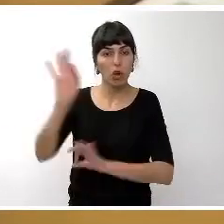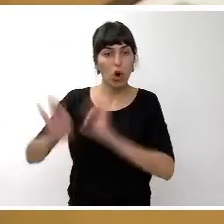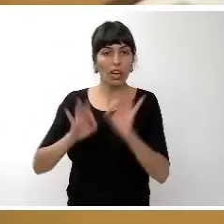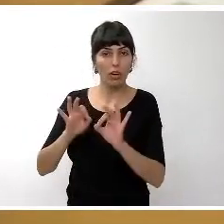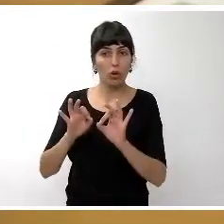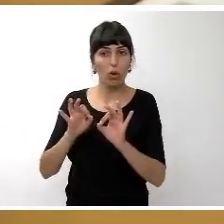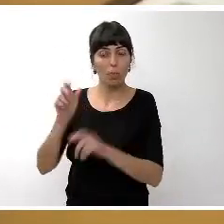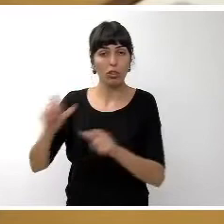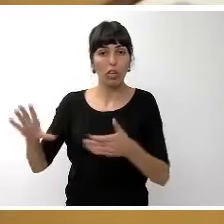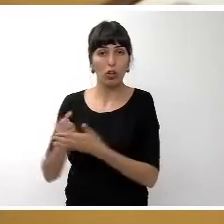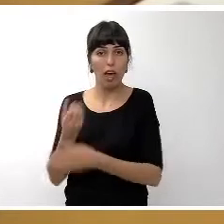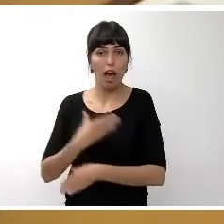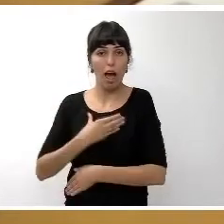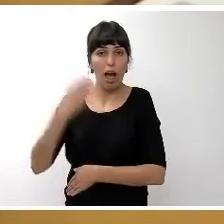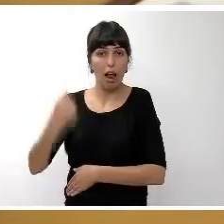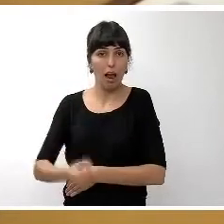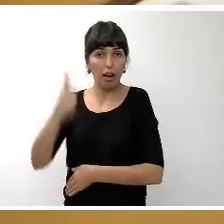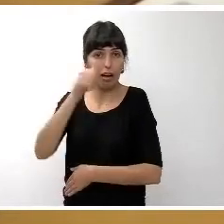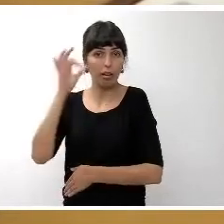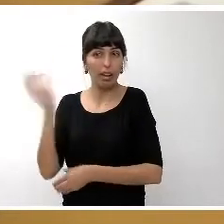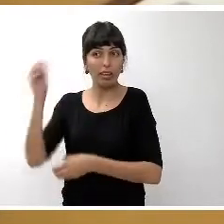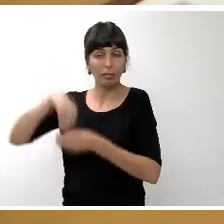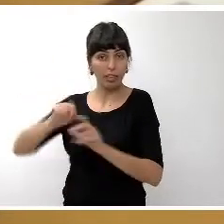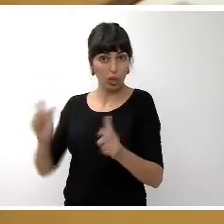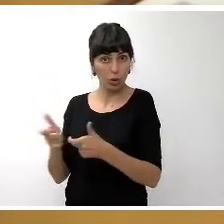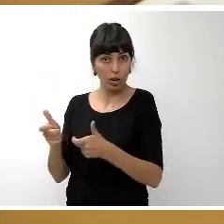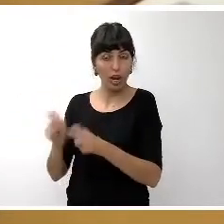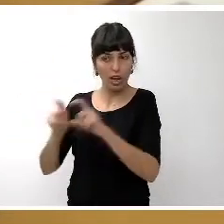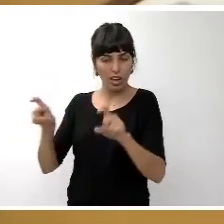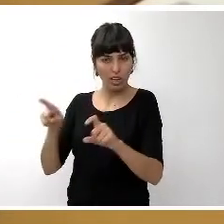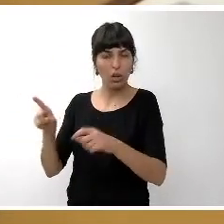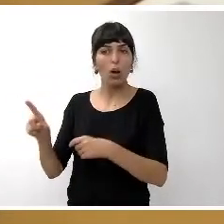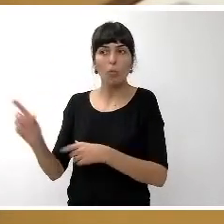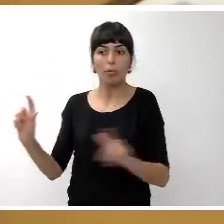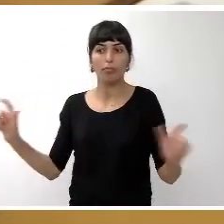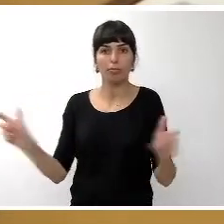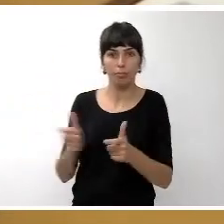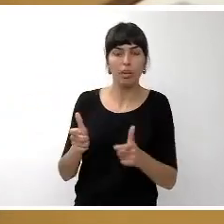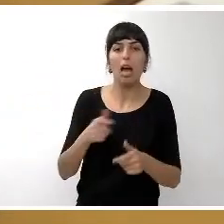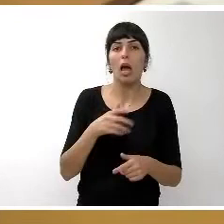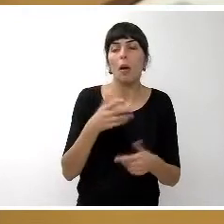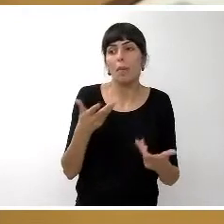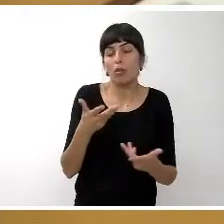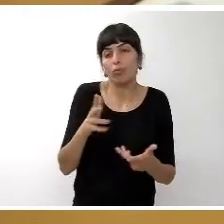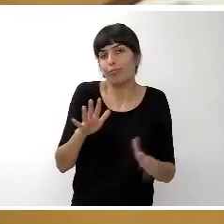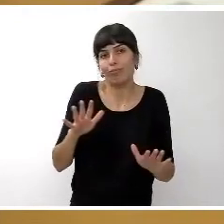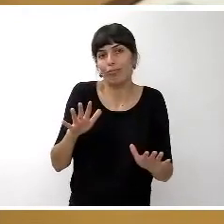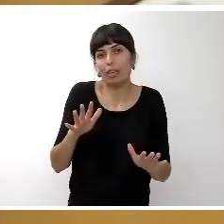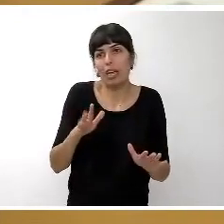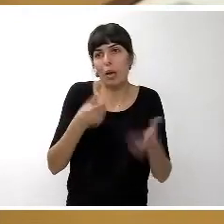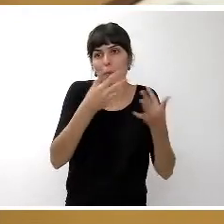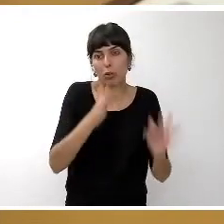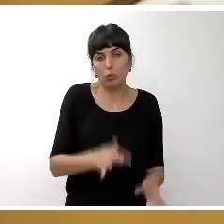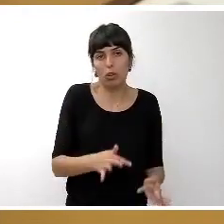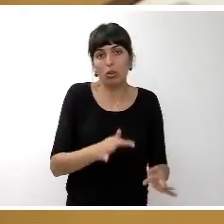alcaldesas de la isla de Tenerife pero no por ello en tiempo y plazos para poder ejecutar dichos presupuestos en